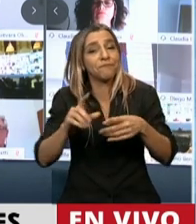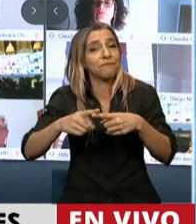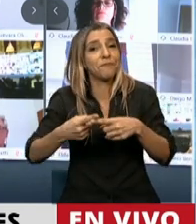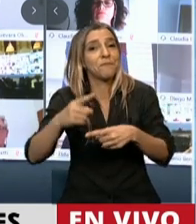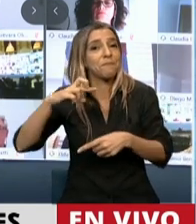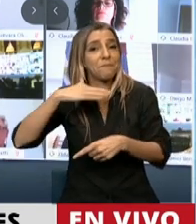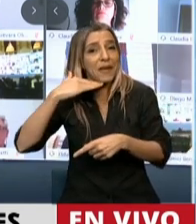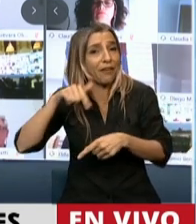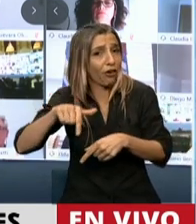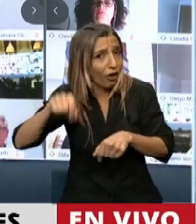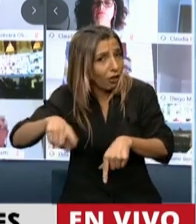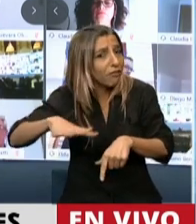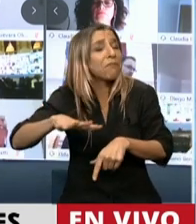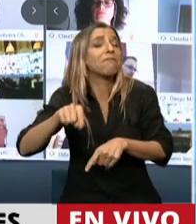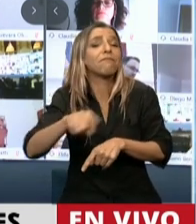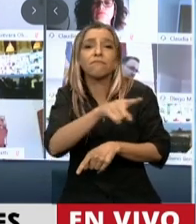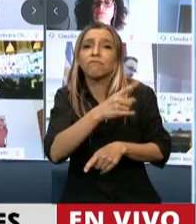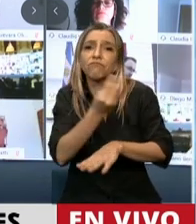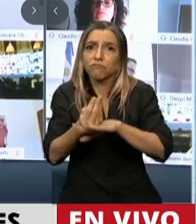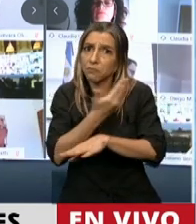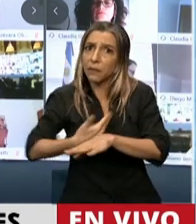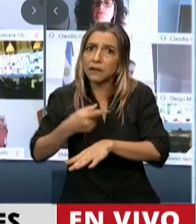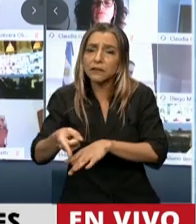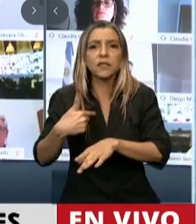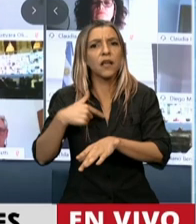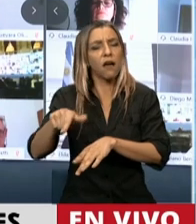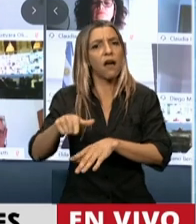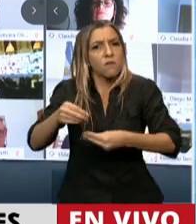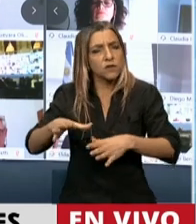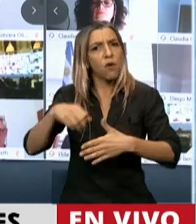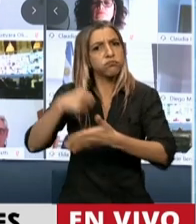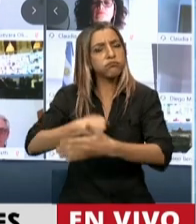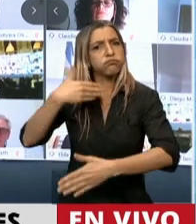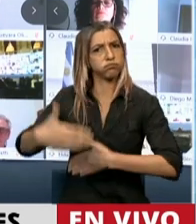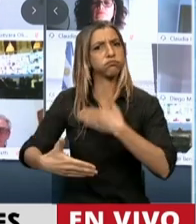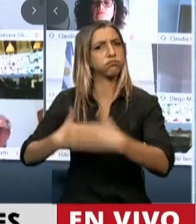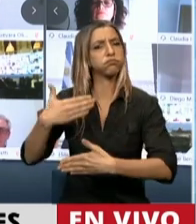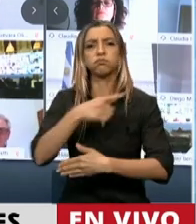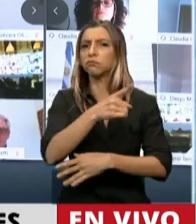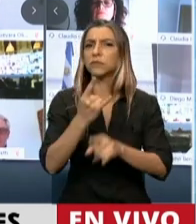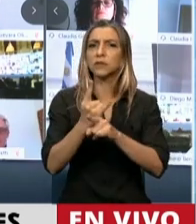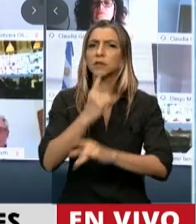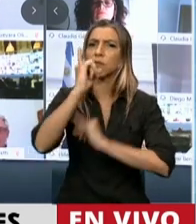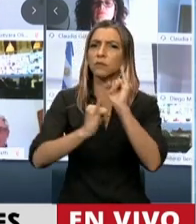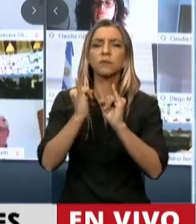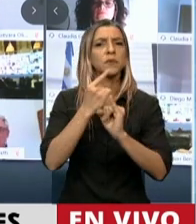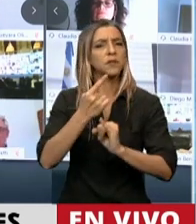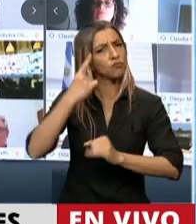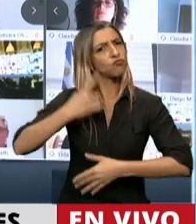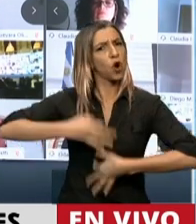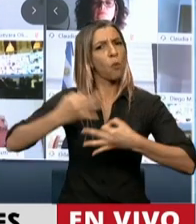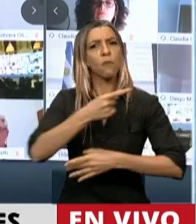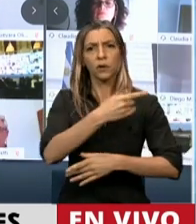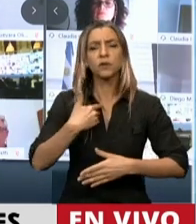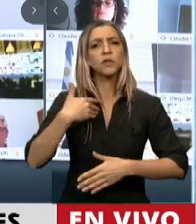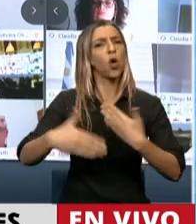un hombre que nos enseñó que la palabra se sostiene siempre convencido de saber dónde queremos llegar. Un hombre que no necesitaba